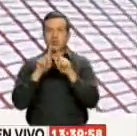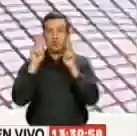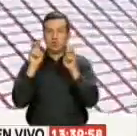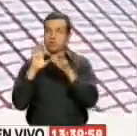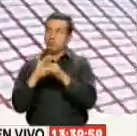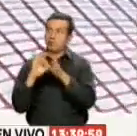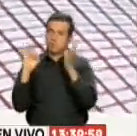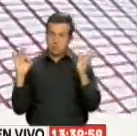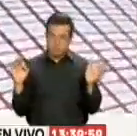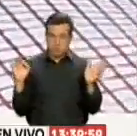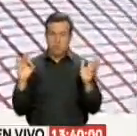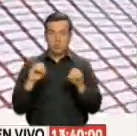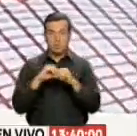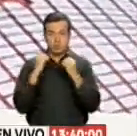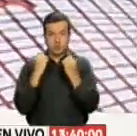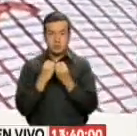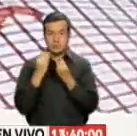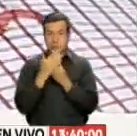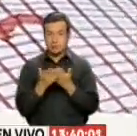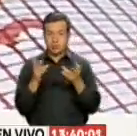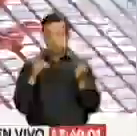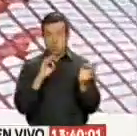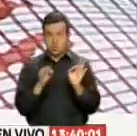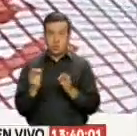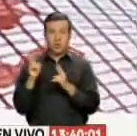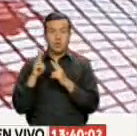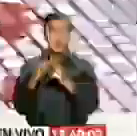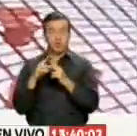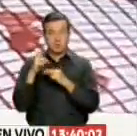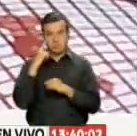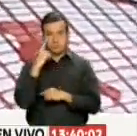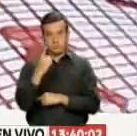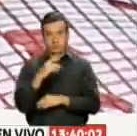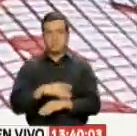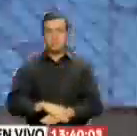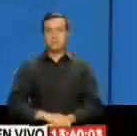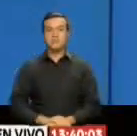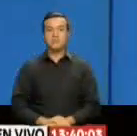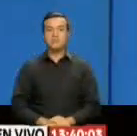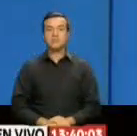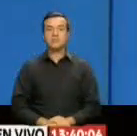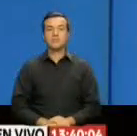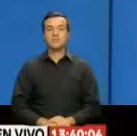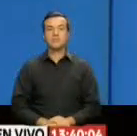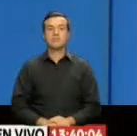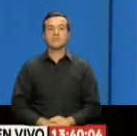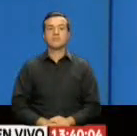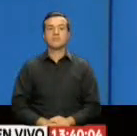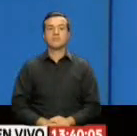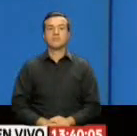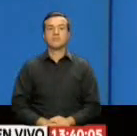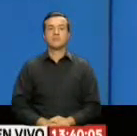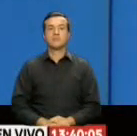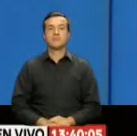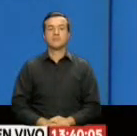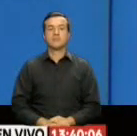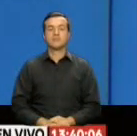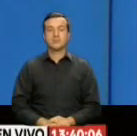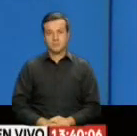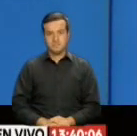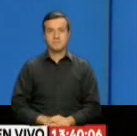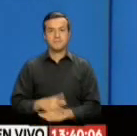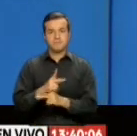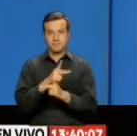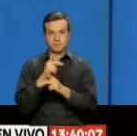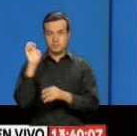llamado Brexit El organismo Contempla Dos escenarios Posibles Veamos El Consejo Europeo El